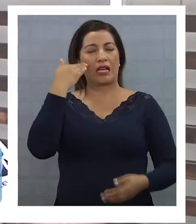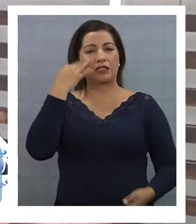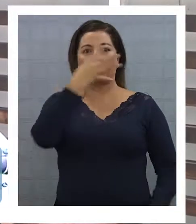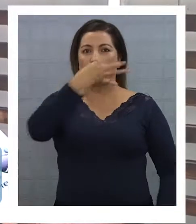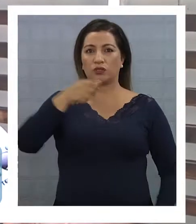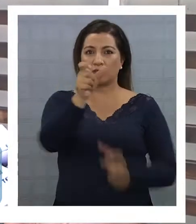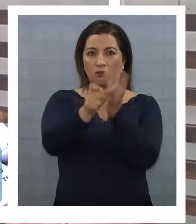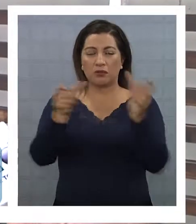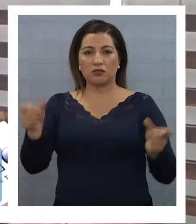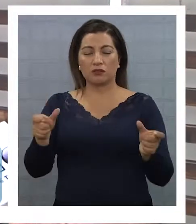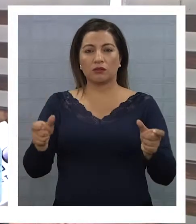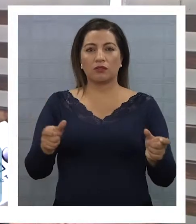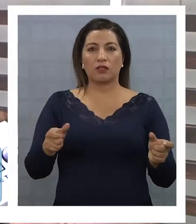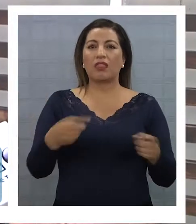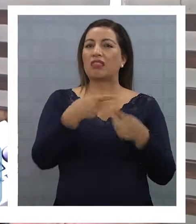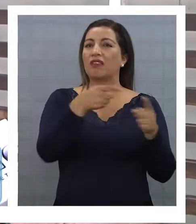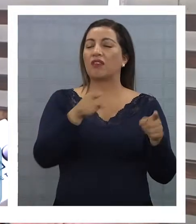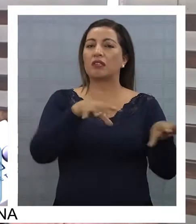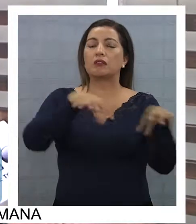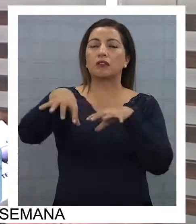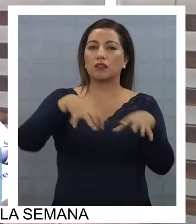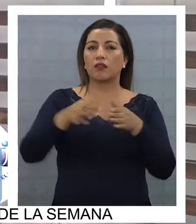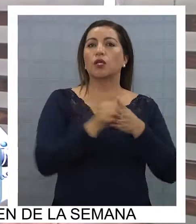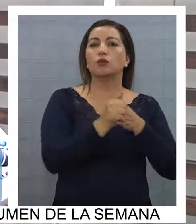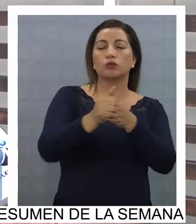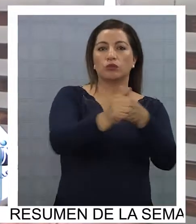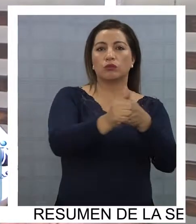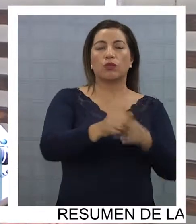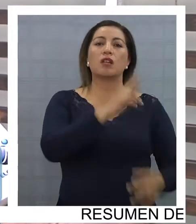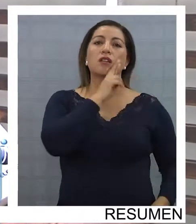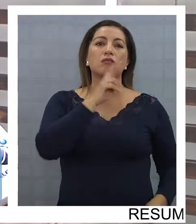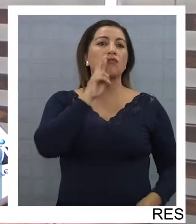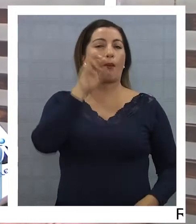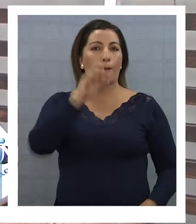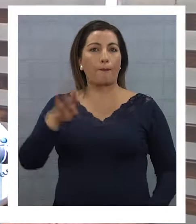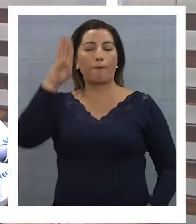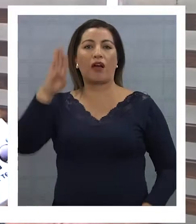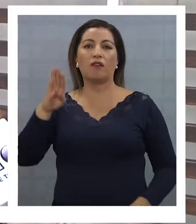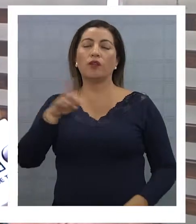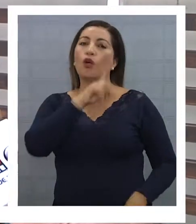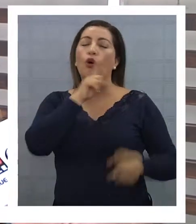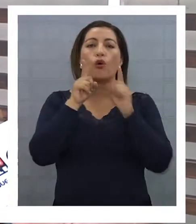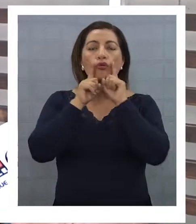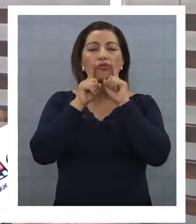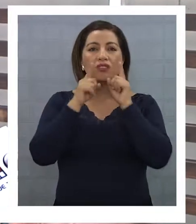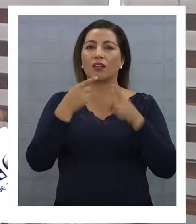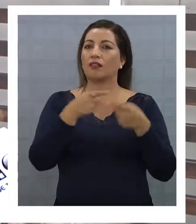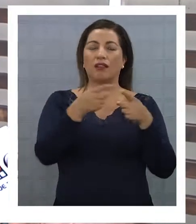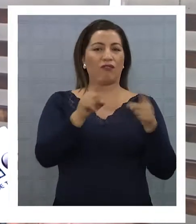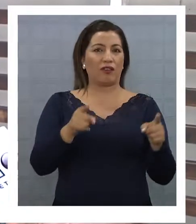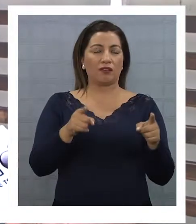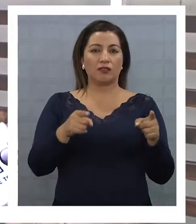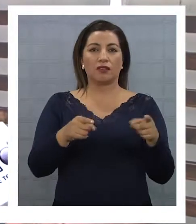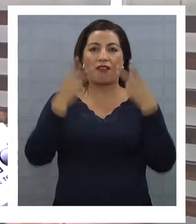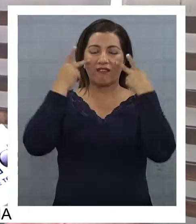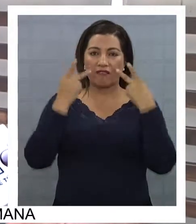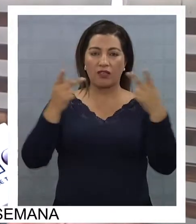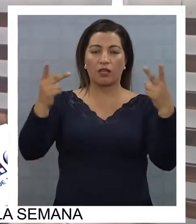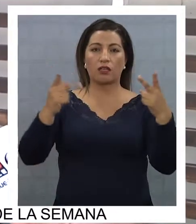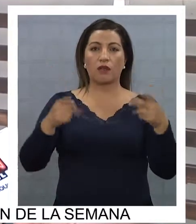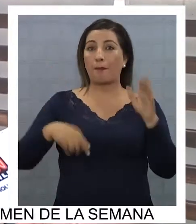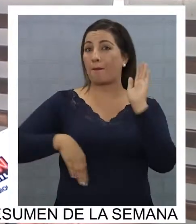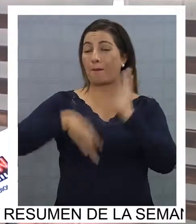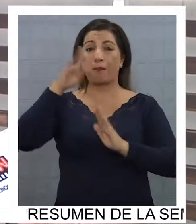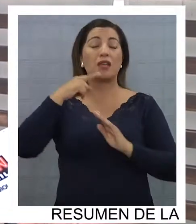de distintas actividades turísticas, que van desde restaurant, pub, alojamientos turísticos, tour operadores, agencias de viaje, y el fuerte es el turismo de